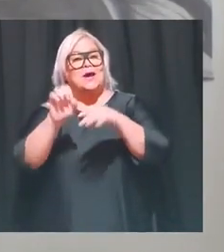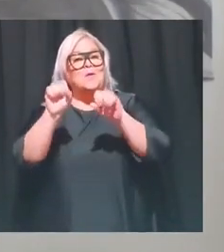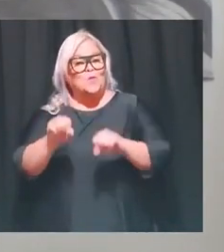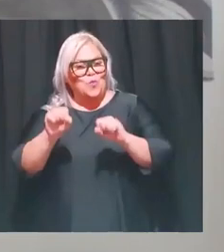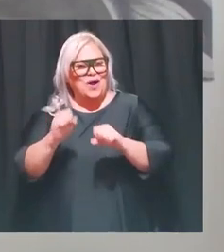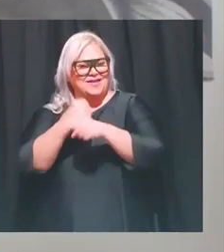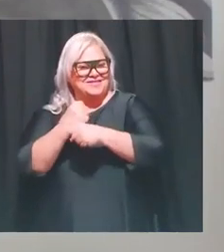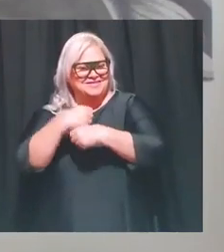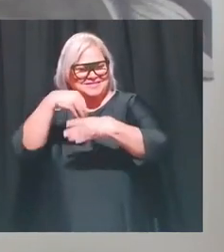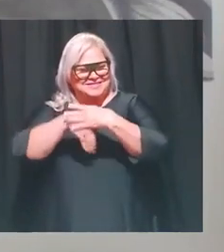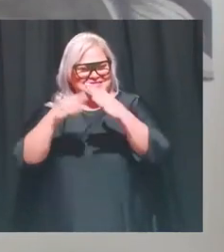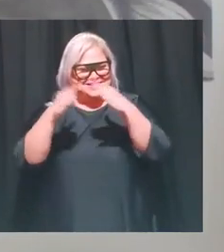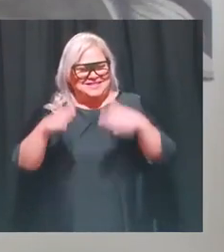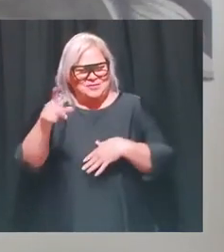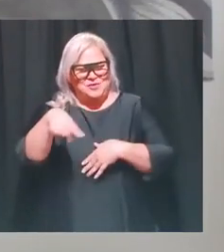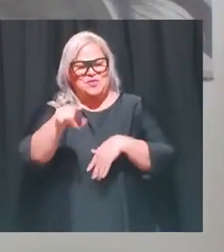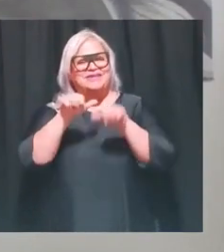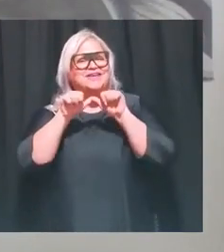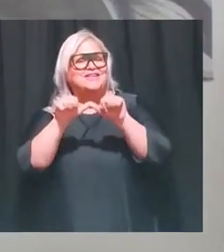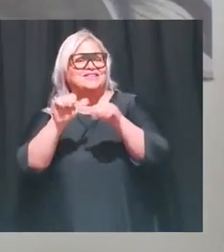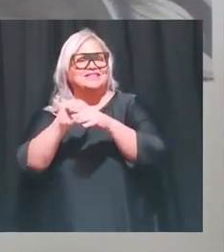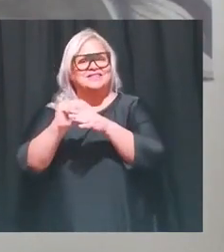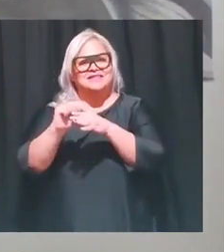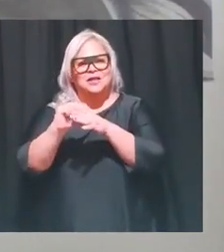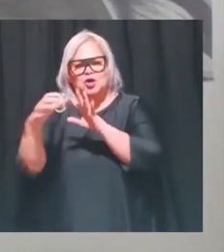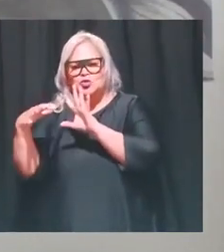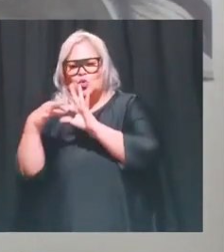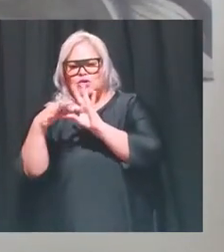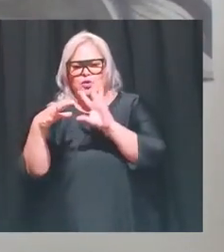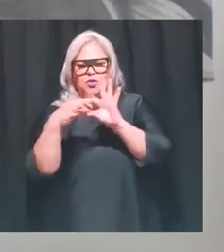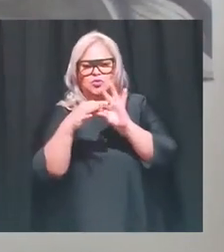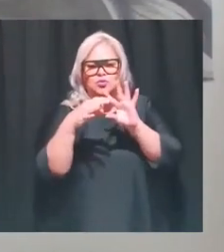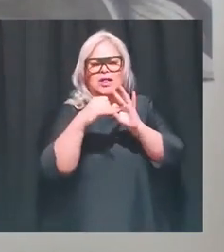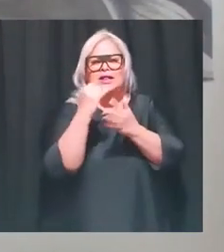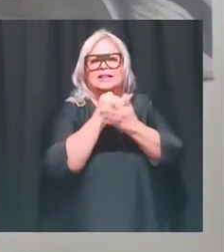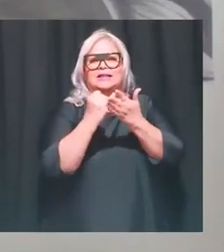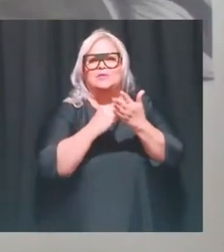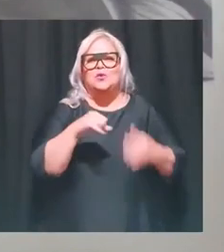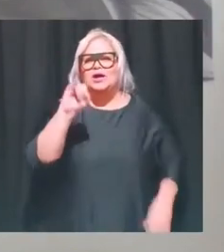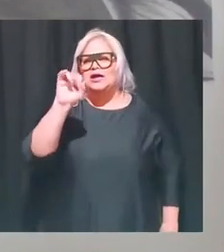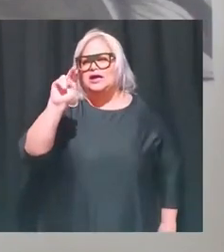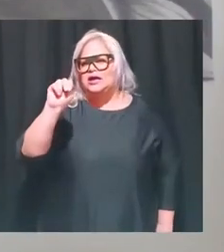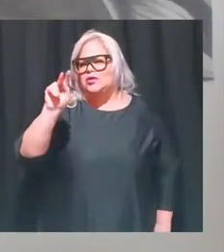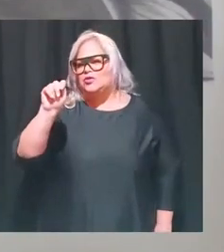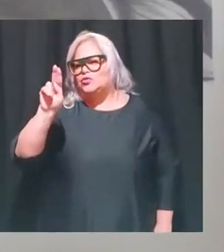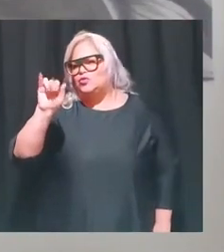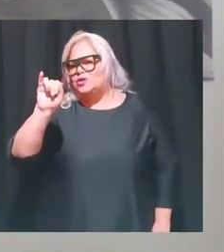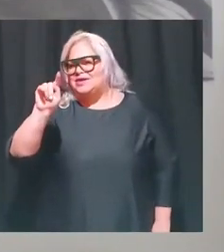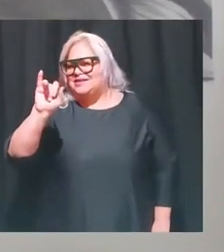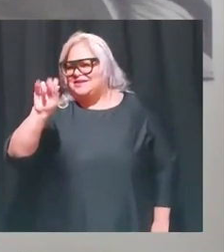casas para que sigan practicando y conectando con esto que se le llama pues el dibujo intuitivo, el dibujo de